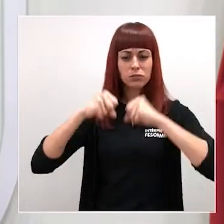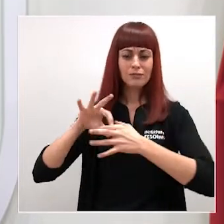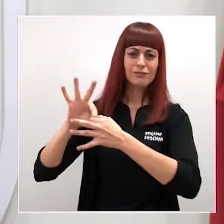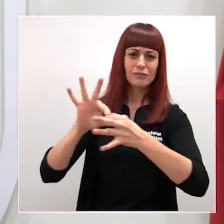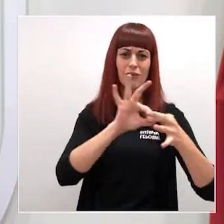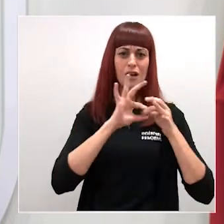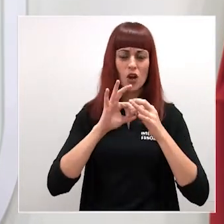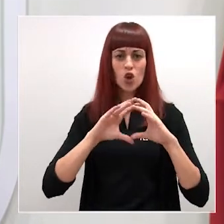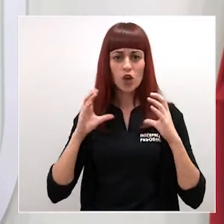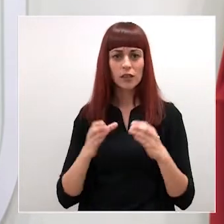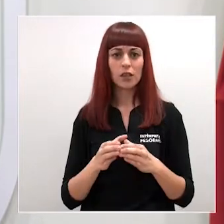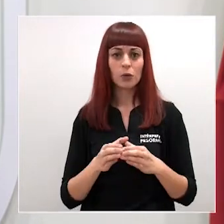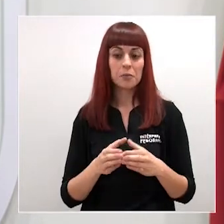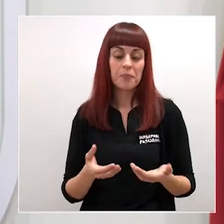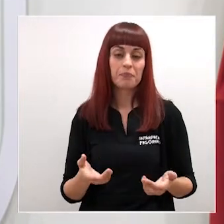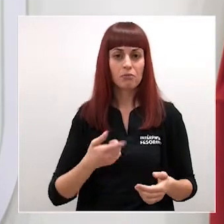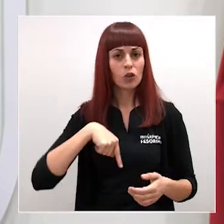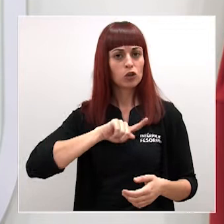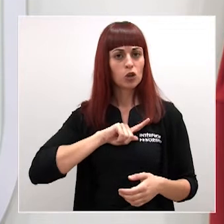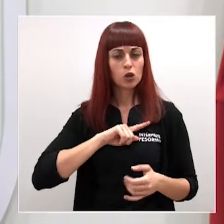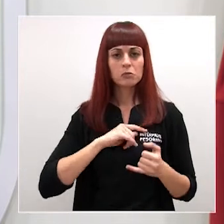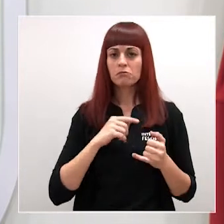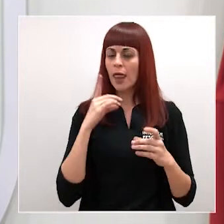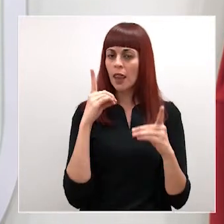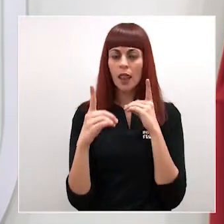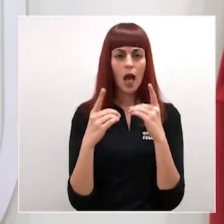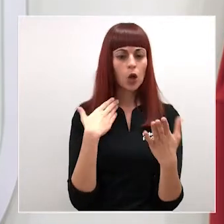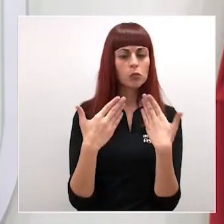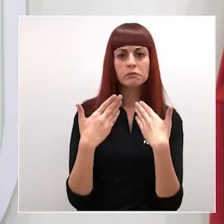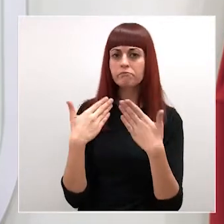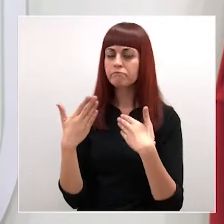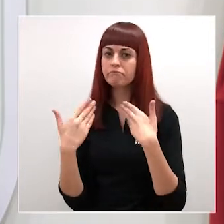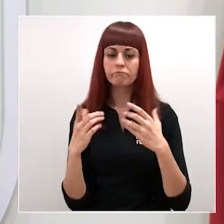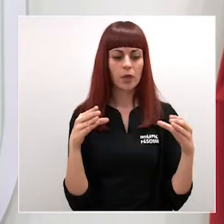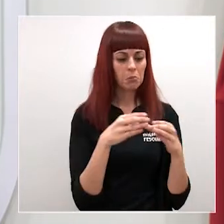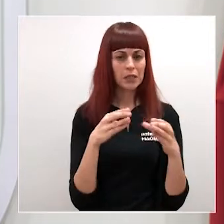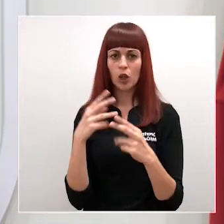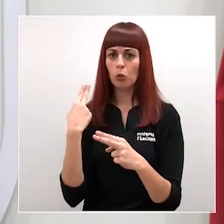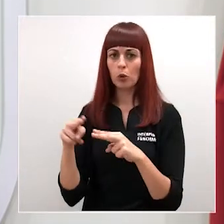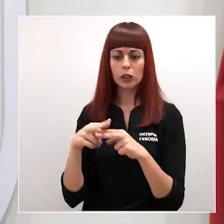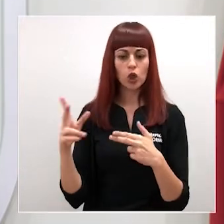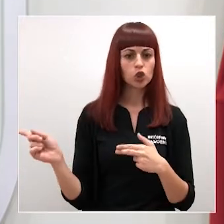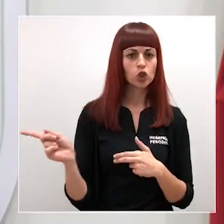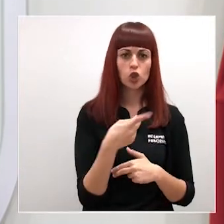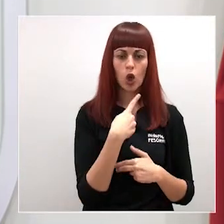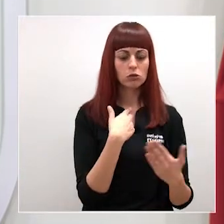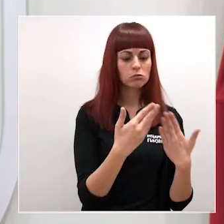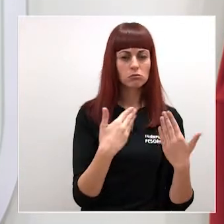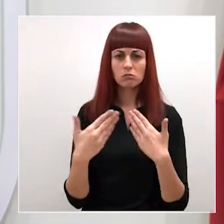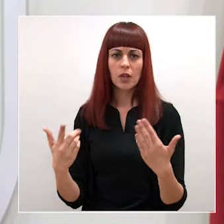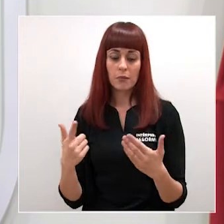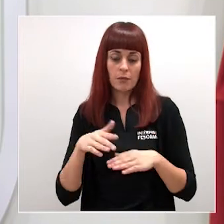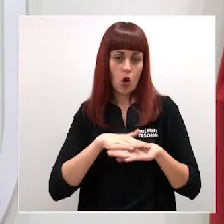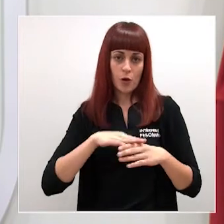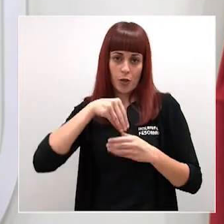En todo caso, mantenemos nuestra línea de diálogo permanente con todos los partidos políticos que no integran este Gobierno,